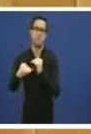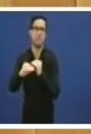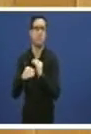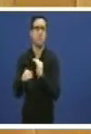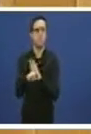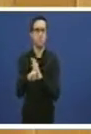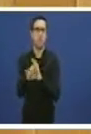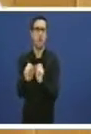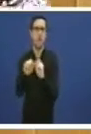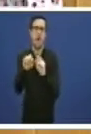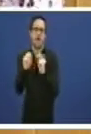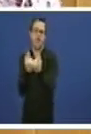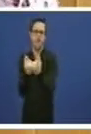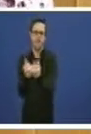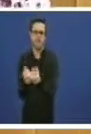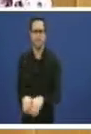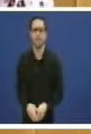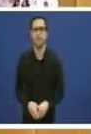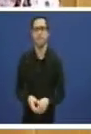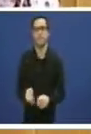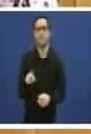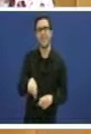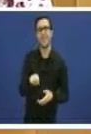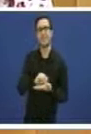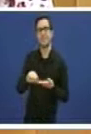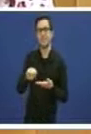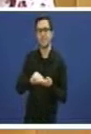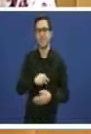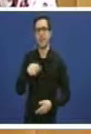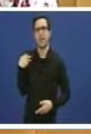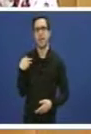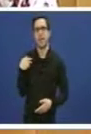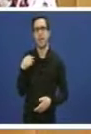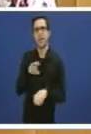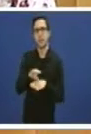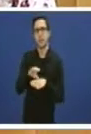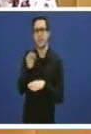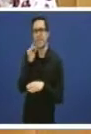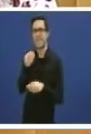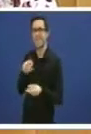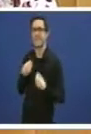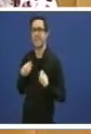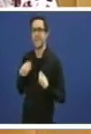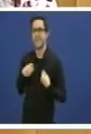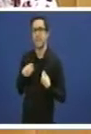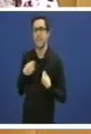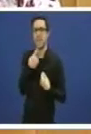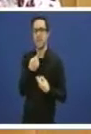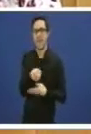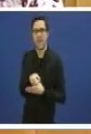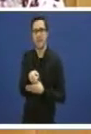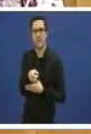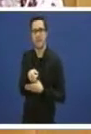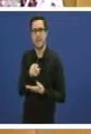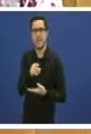fondo que plantexe a secretaria xeral da Consellería en comisión. O dereito a asistencia sanitaria ligado a